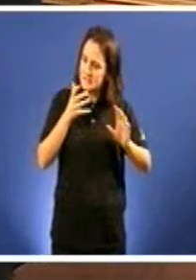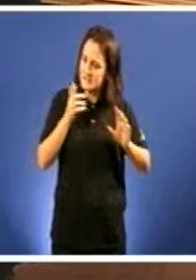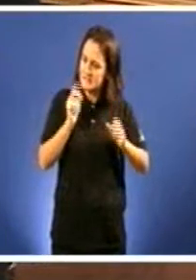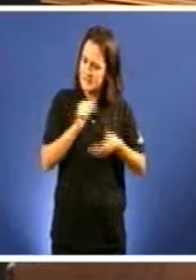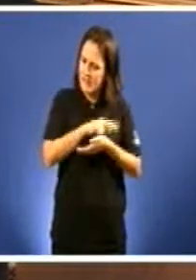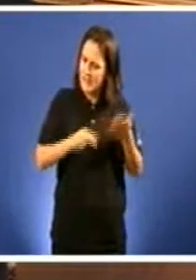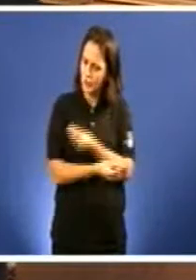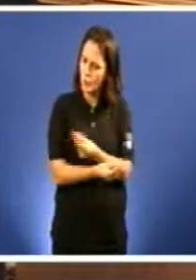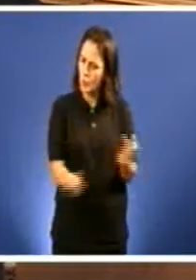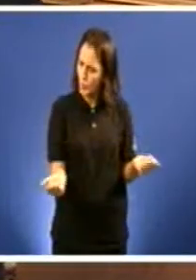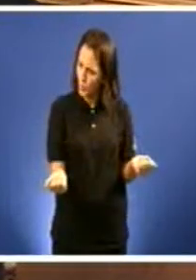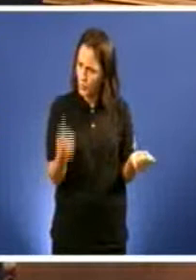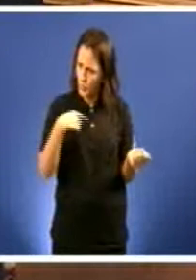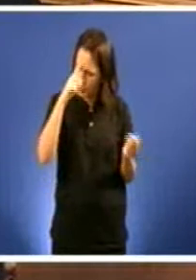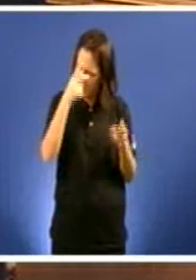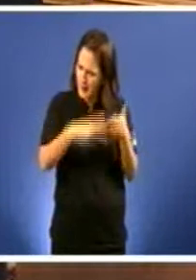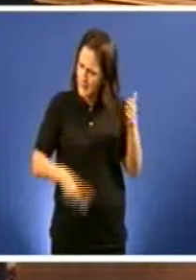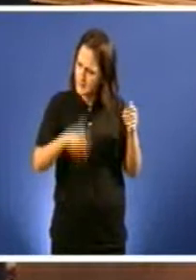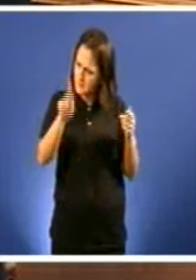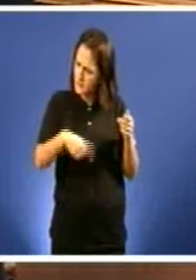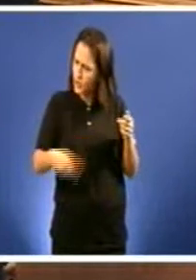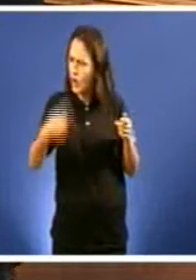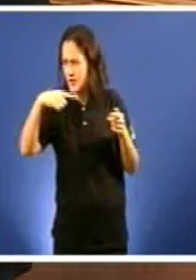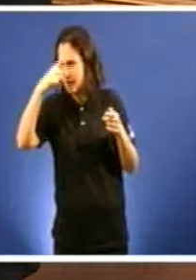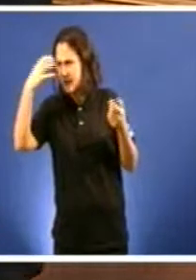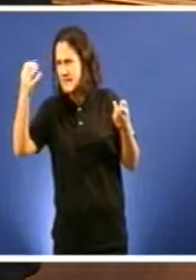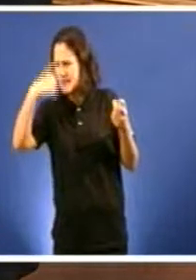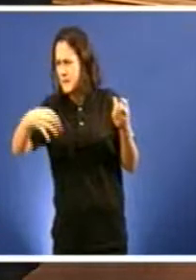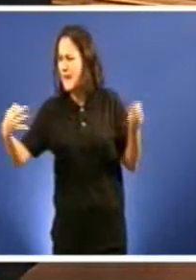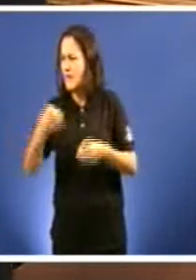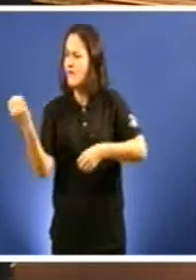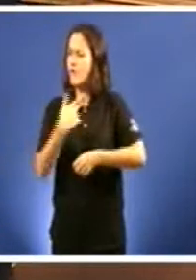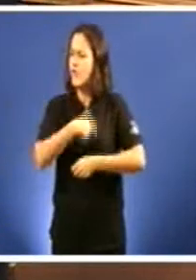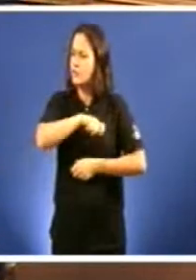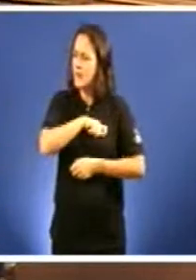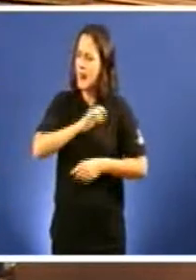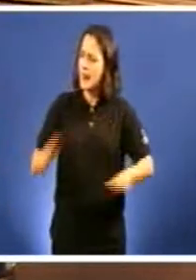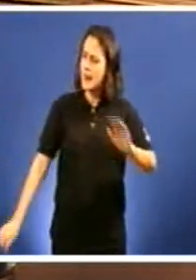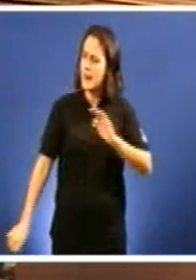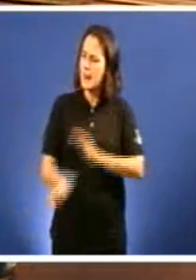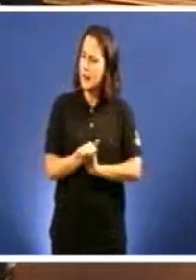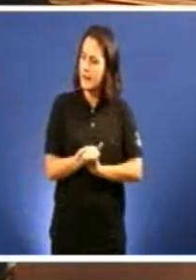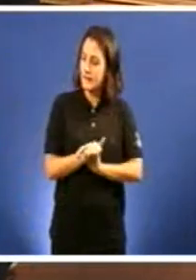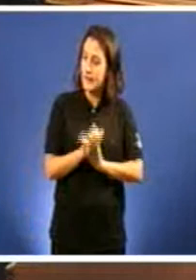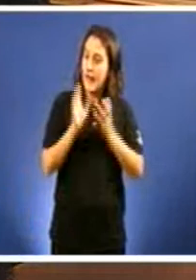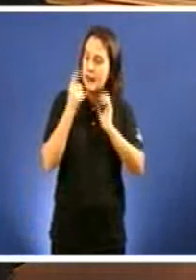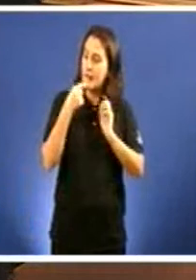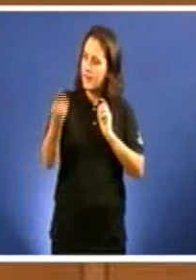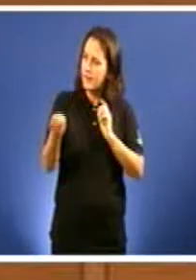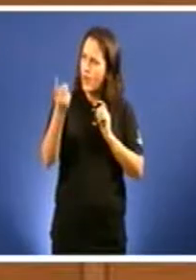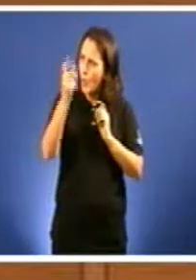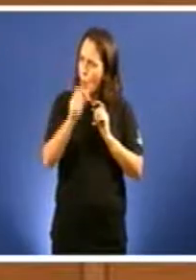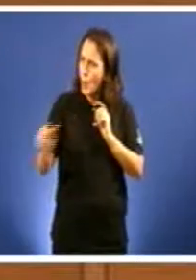titular. Sabe que di o Fondo Español de Garantía Agraria? Que un mes despois do Acordo de Madrid que vostedes santificou,